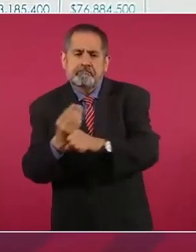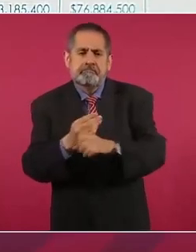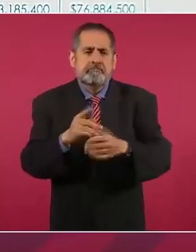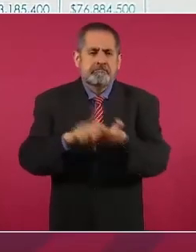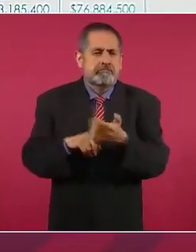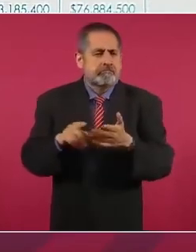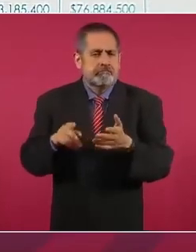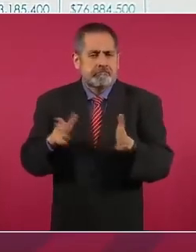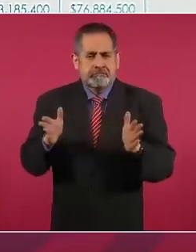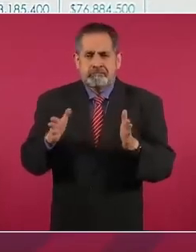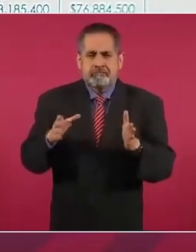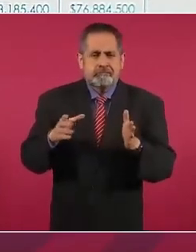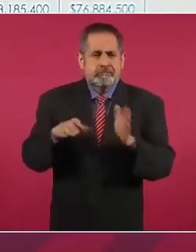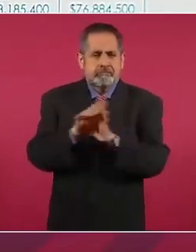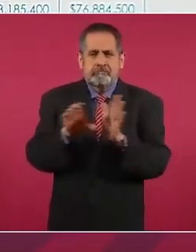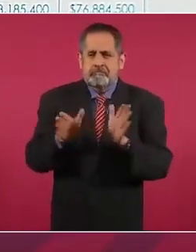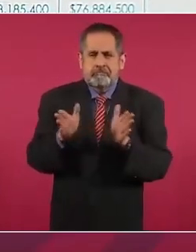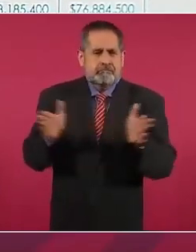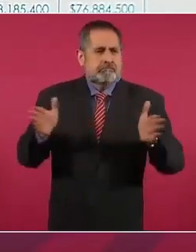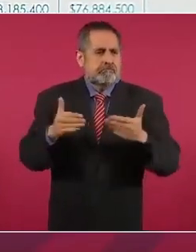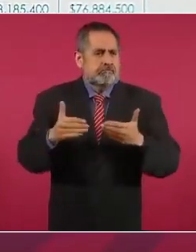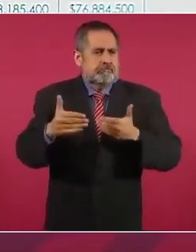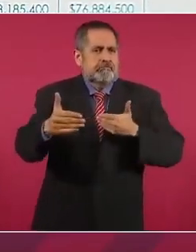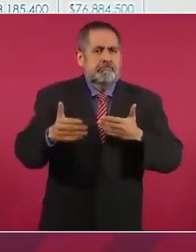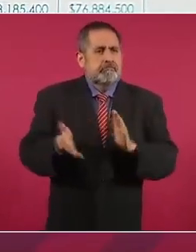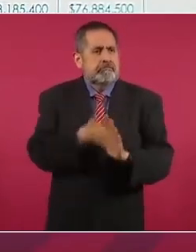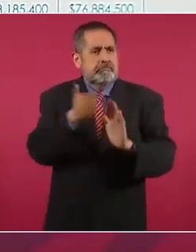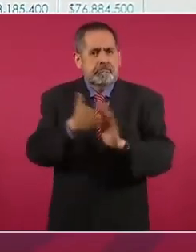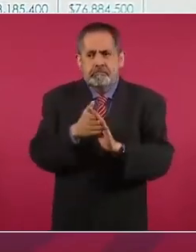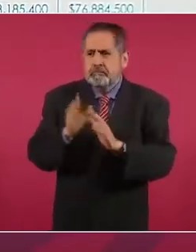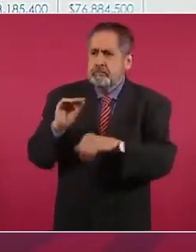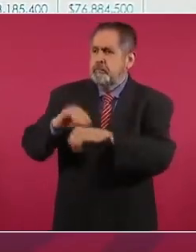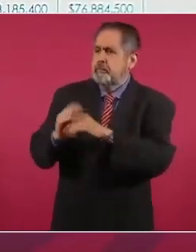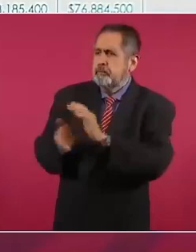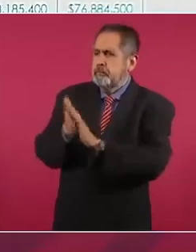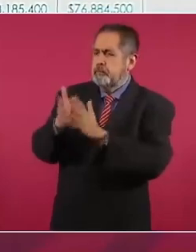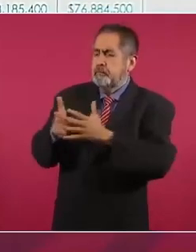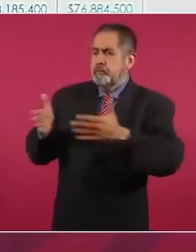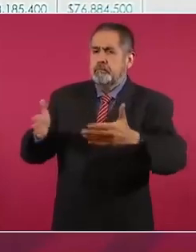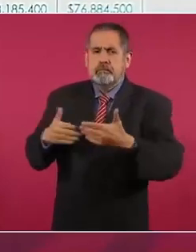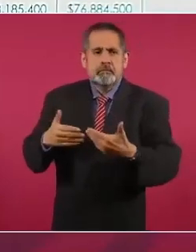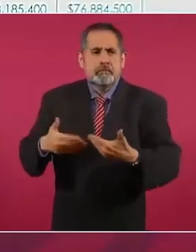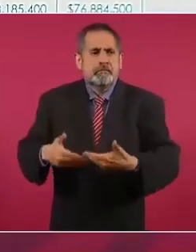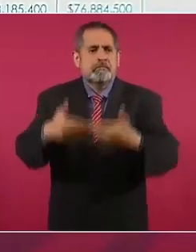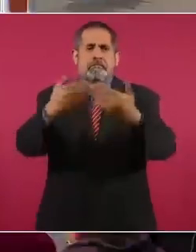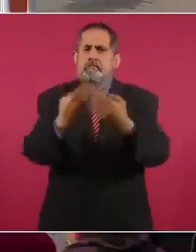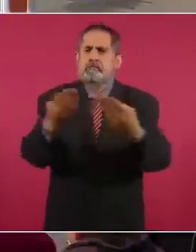ampliar un aula, construir un aula, hacer una barda.